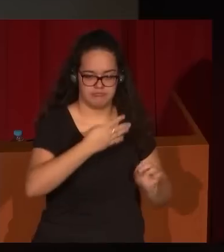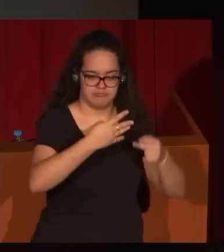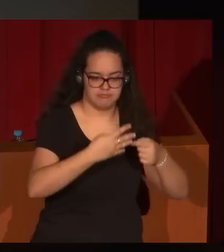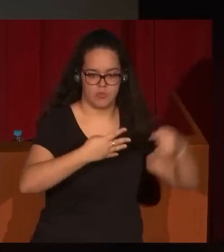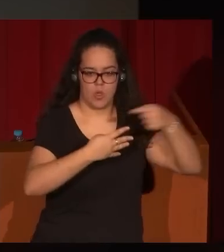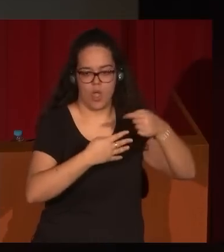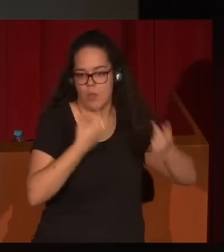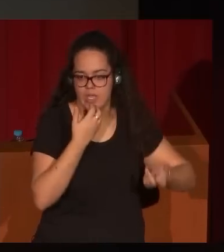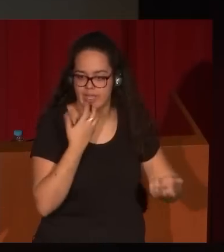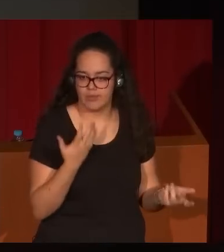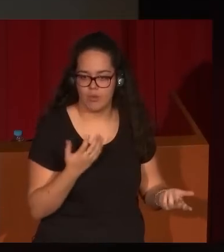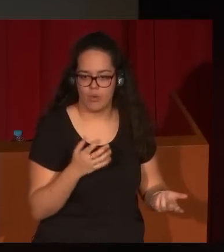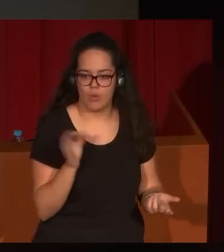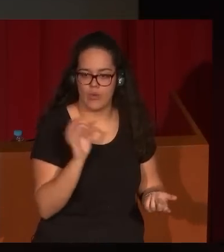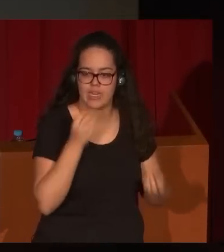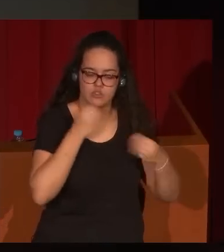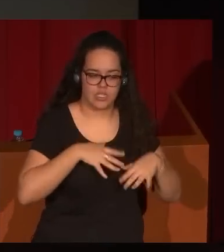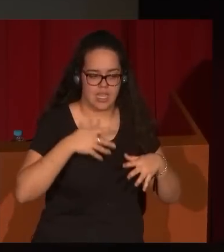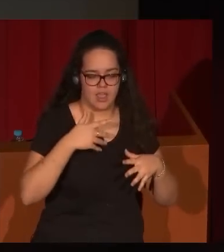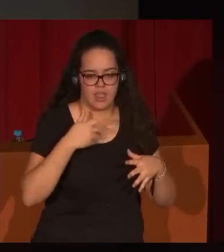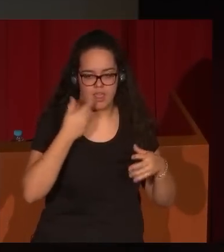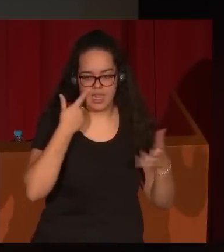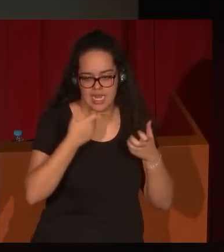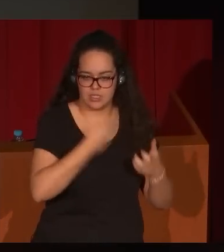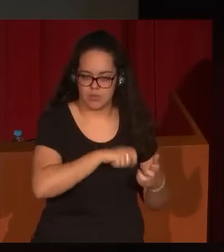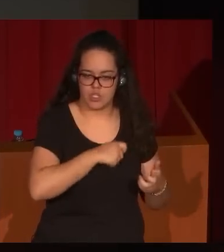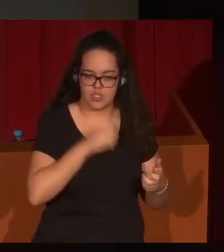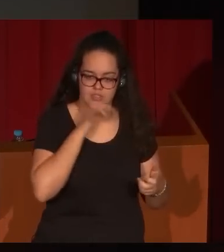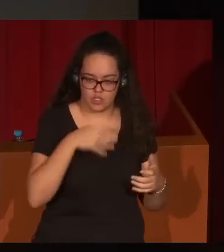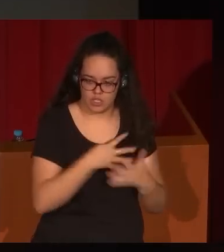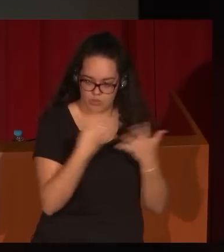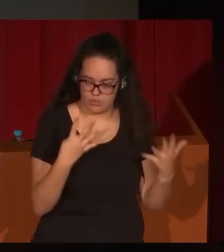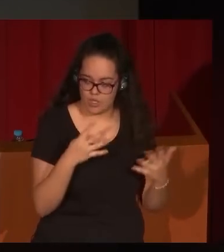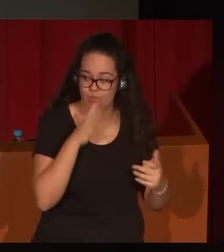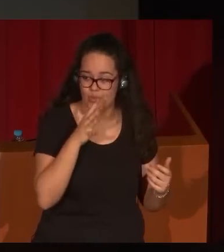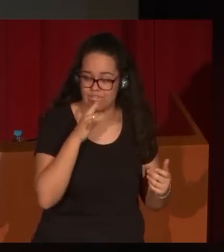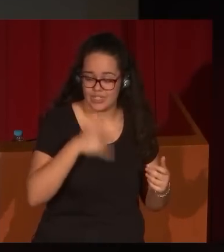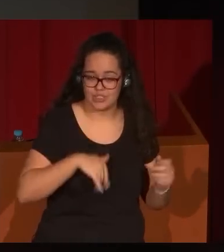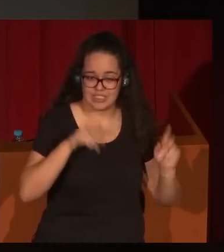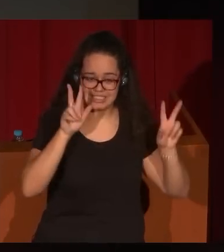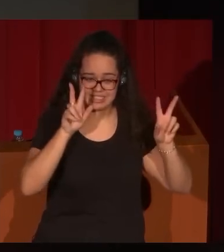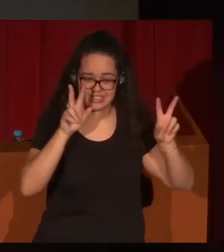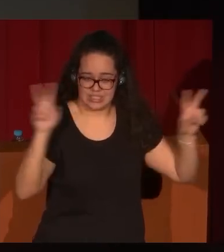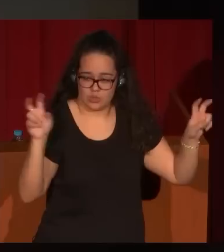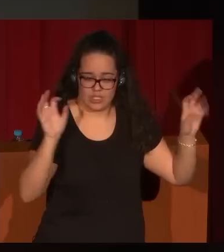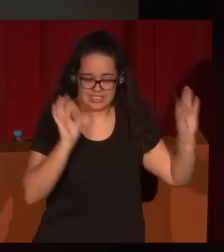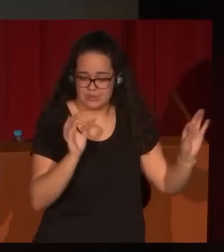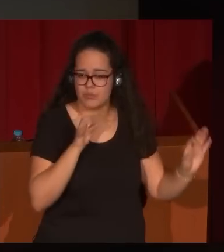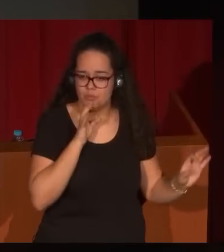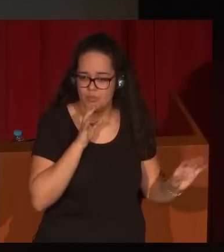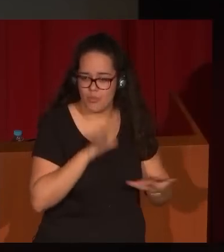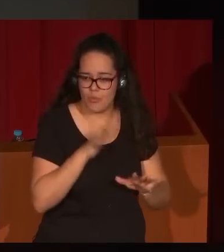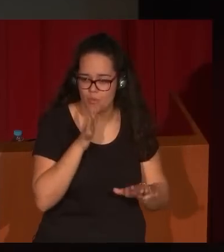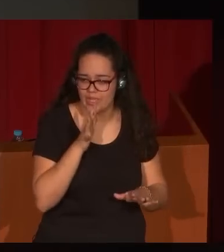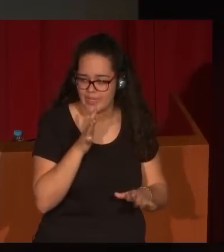en la historia del arte español del siglo XIX. ¿Por qué hemos titulado a esta conferencia